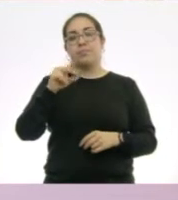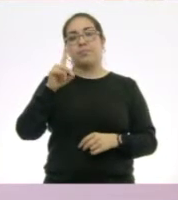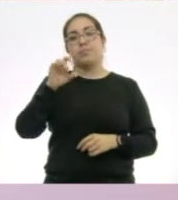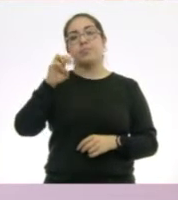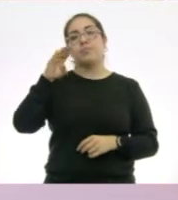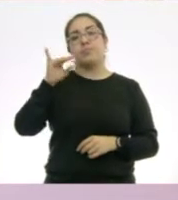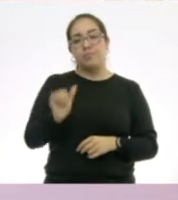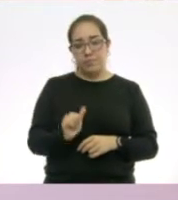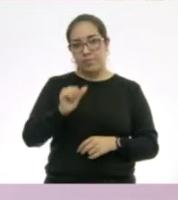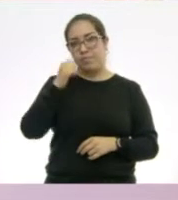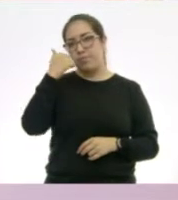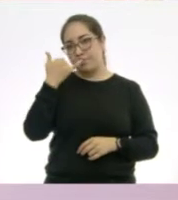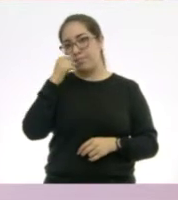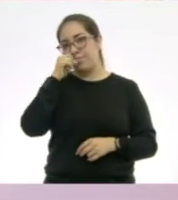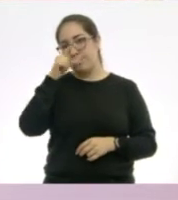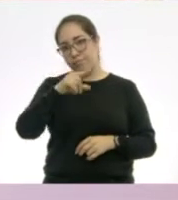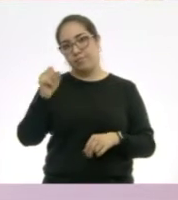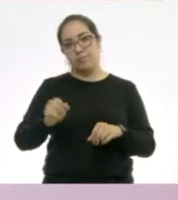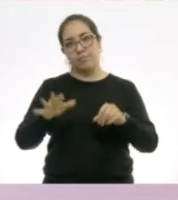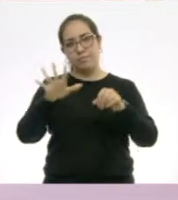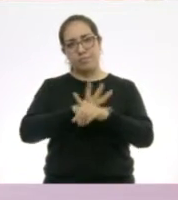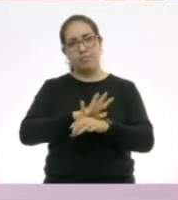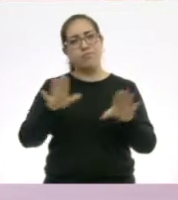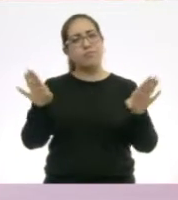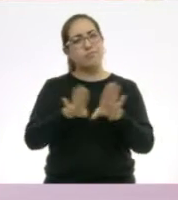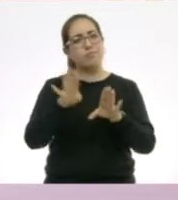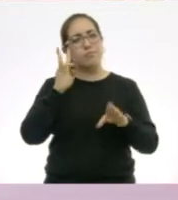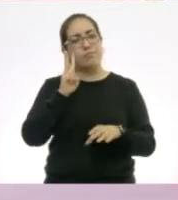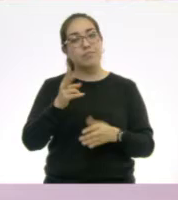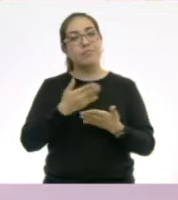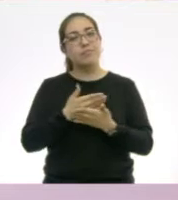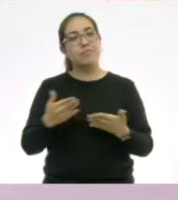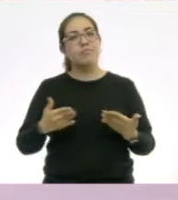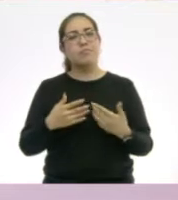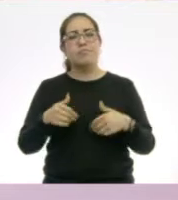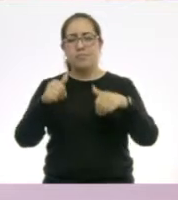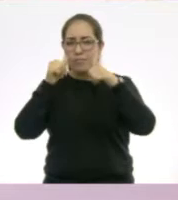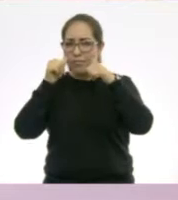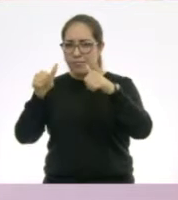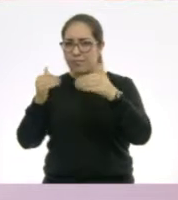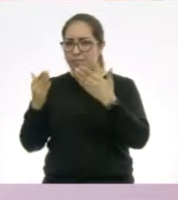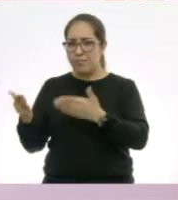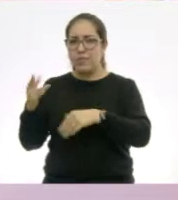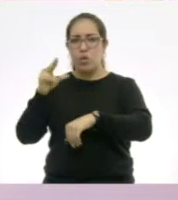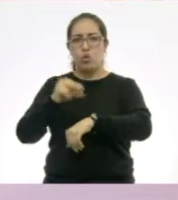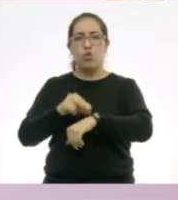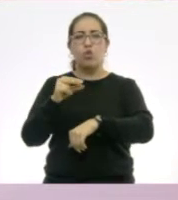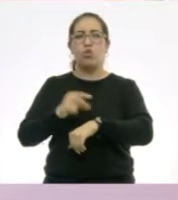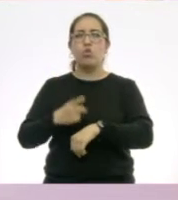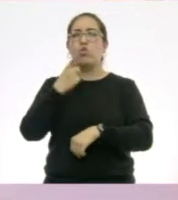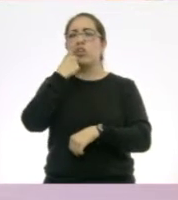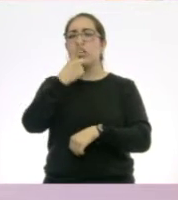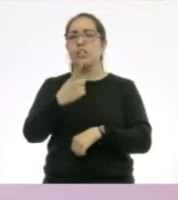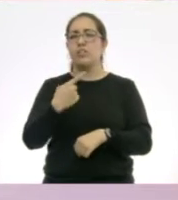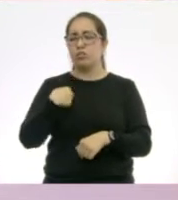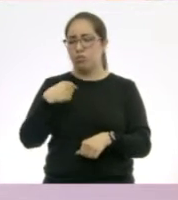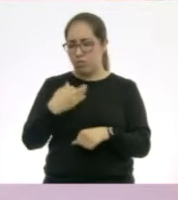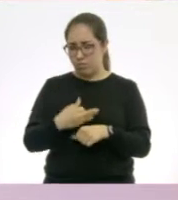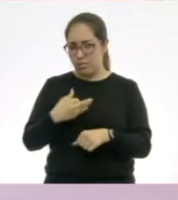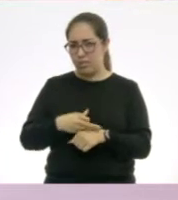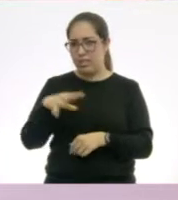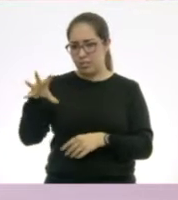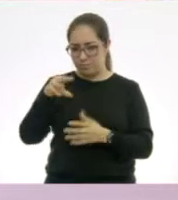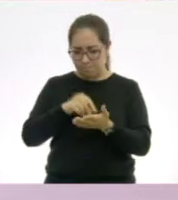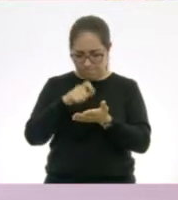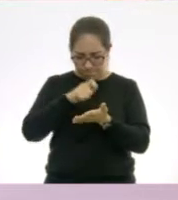Entonces, ¿qué les parece si escuchamos a uno de nuestros médicos que nos dice? Y yo voy a tomar nota. Tú